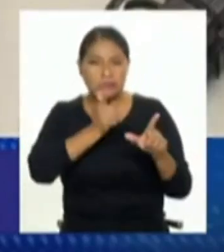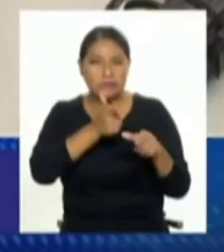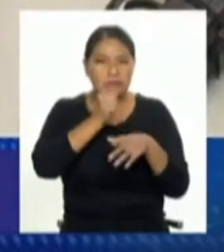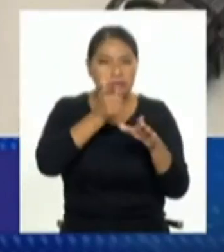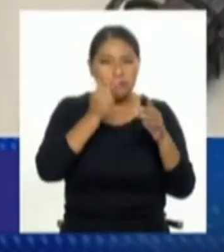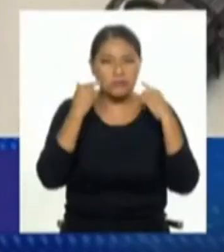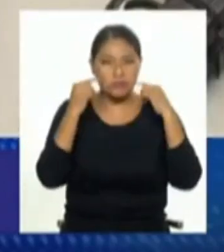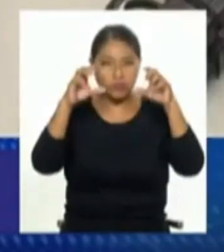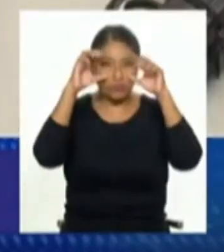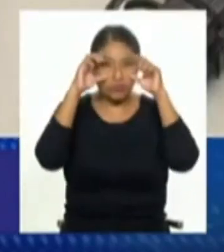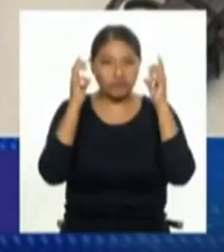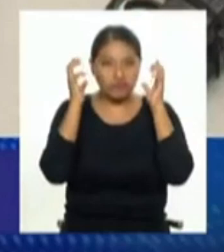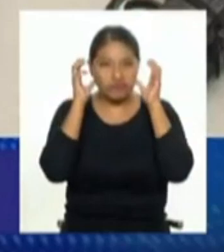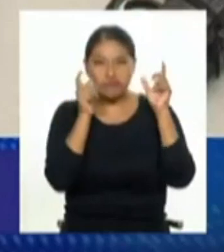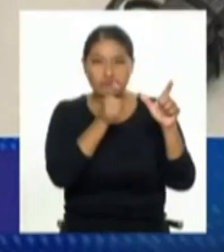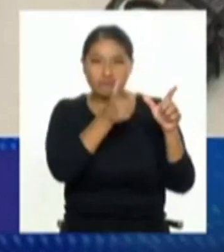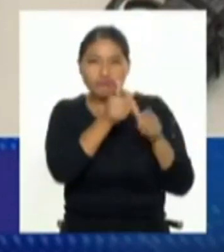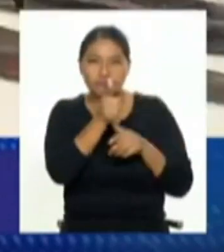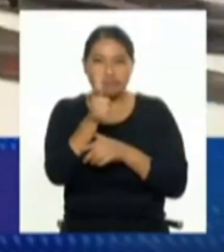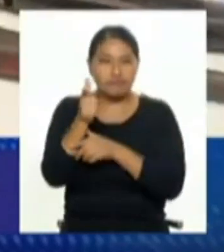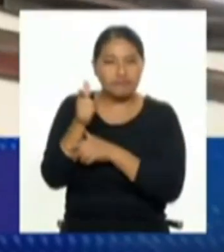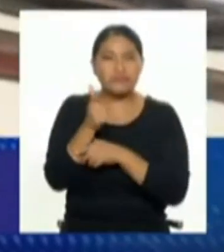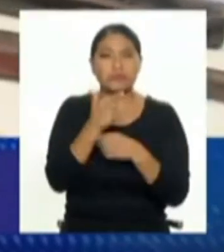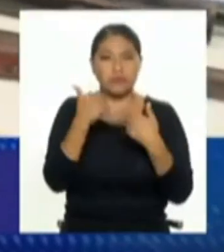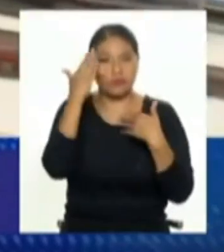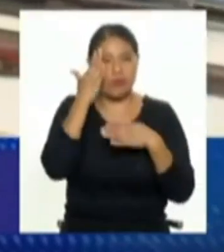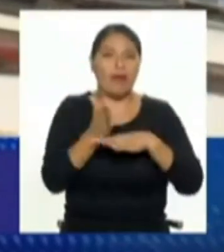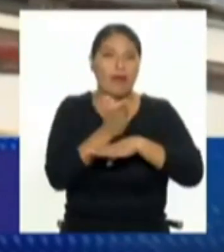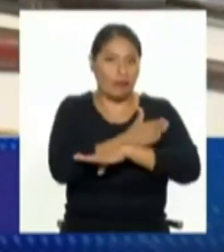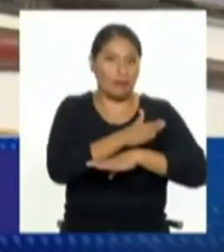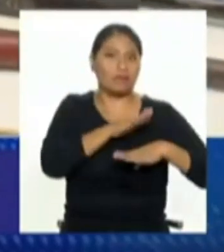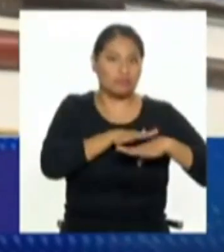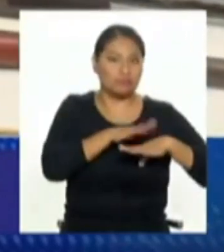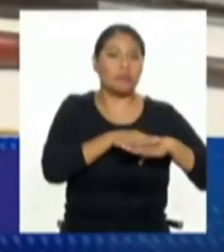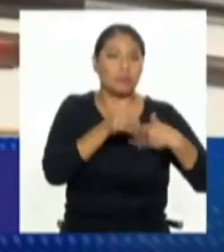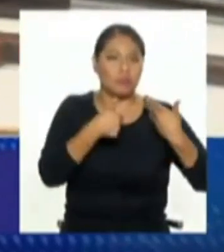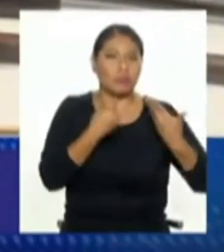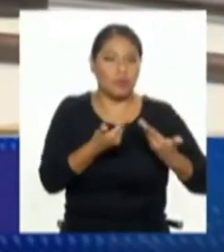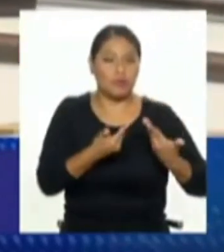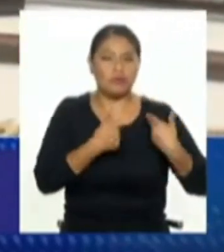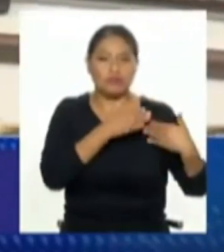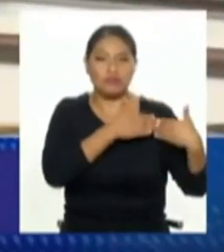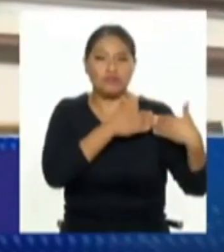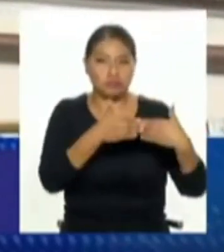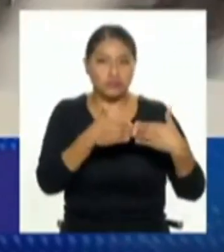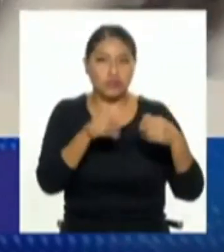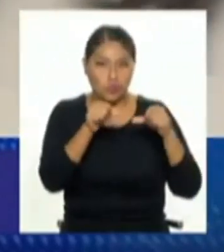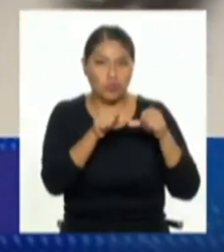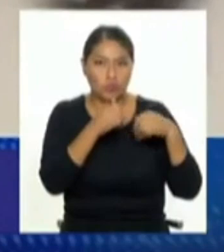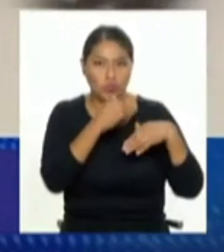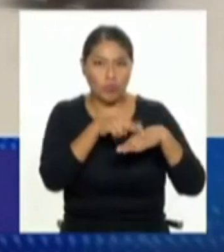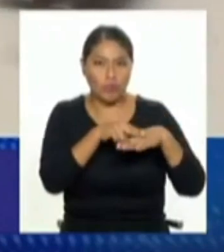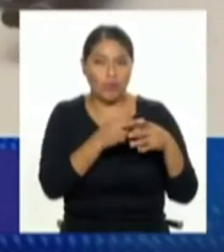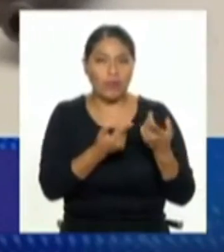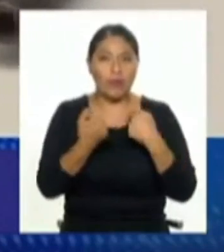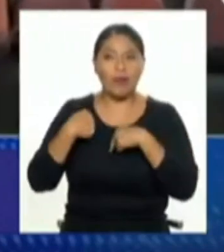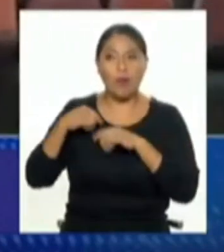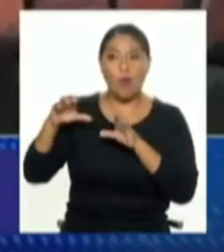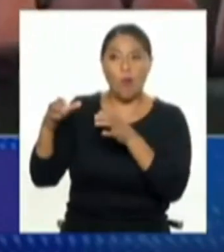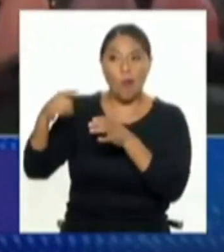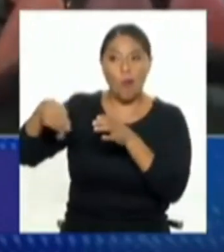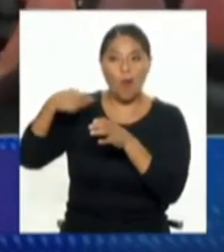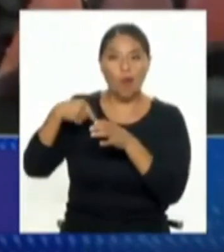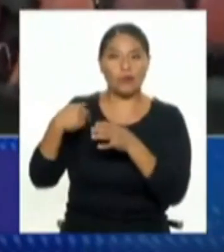sabe usar arma, que le gustan, que lo toman en serio. Claro, y dicen, ¿por qué yo no puedo tener arma? Y es mucha la presión que hay de estos grupos,